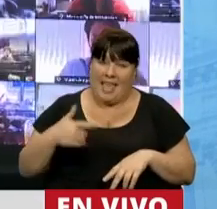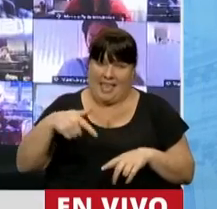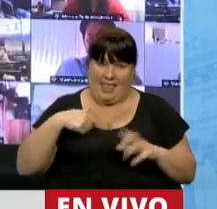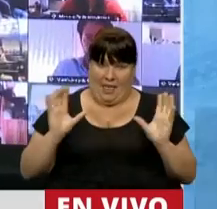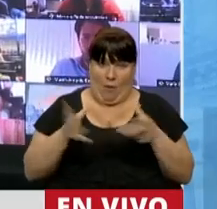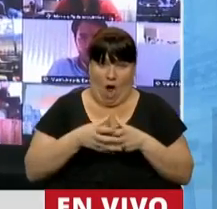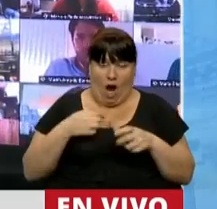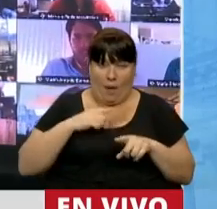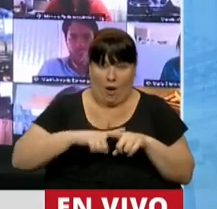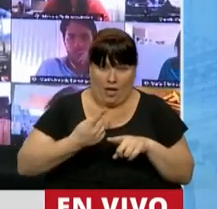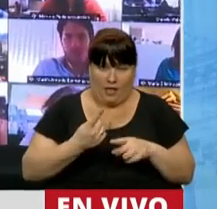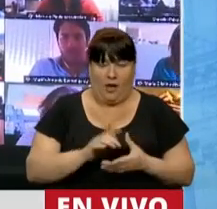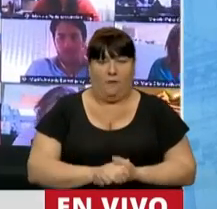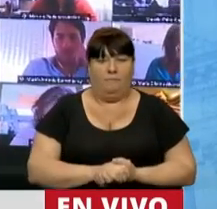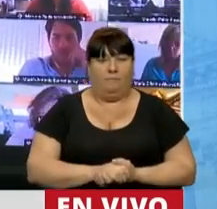cuerpo que integro